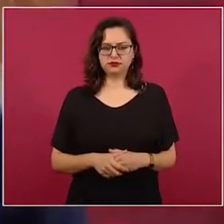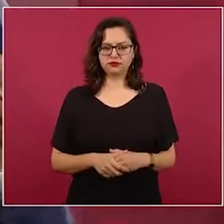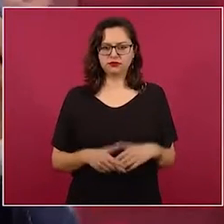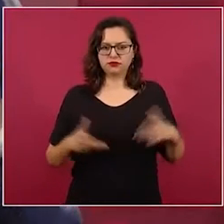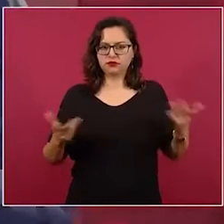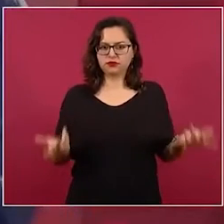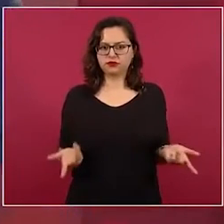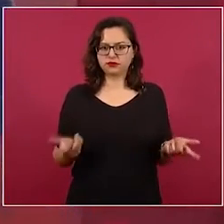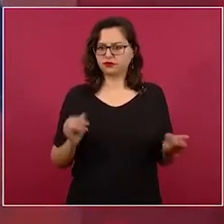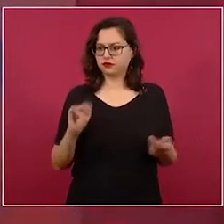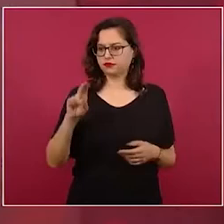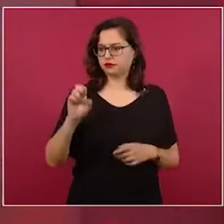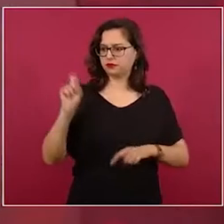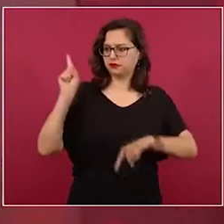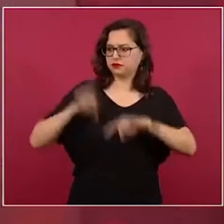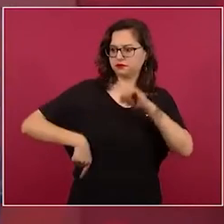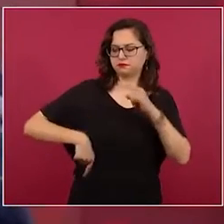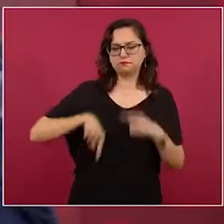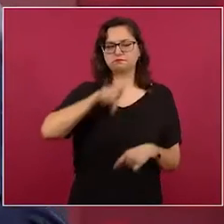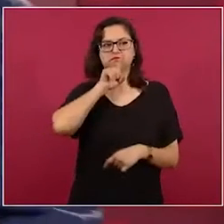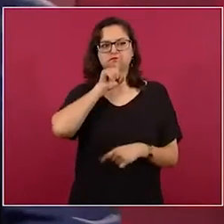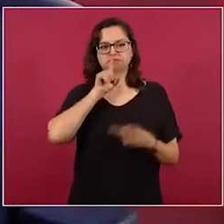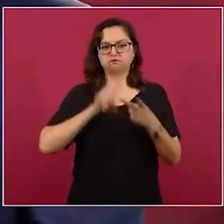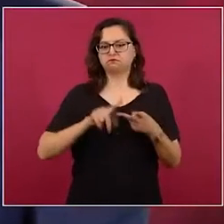no desaparece. Tampoco el tribunal,